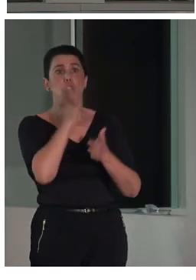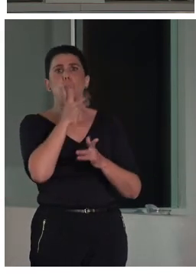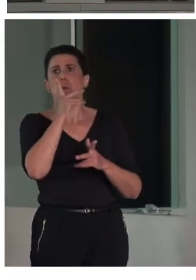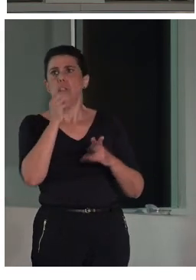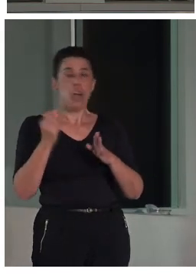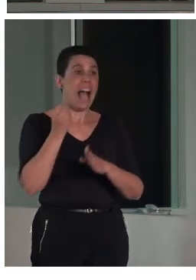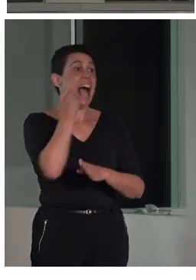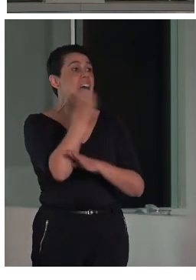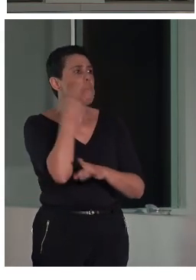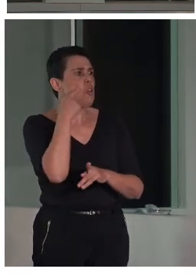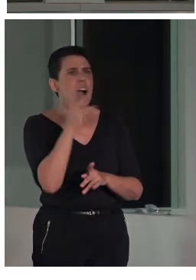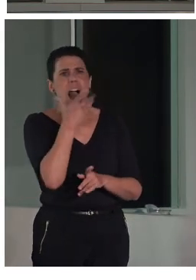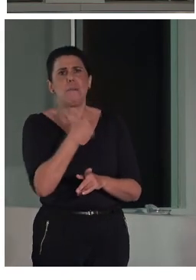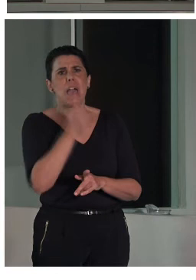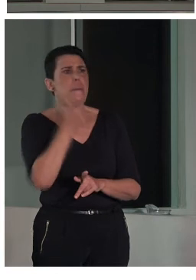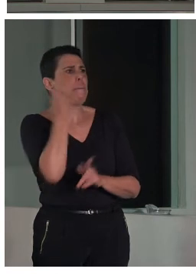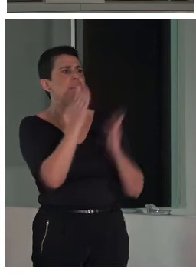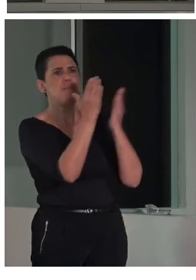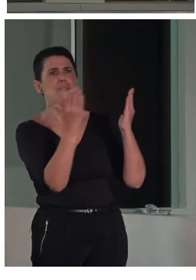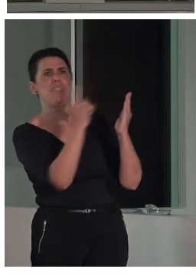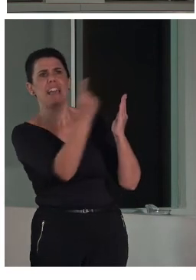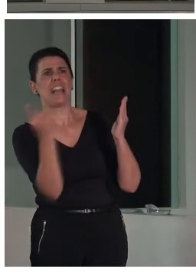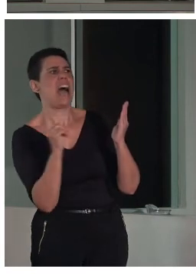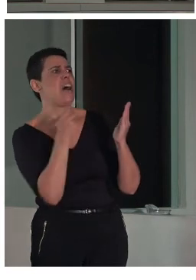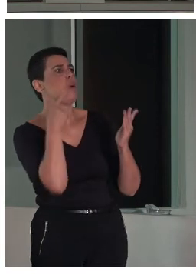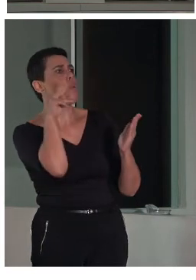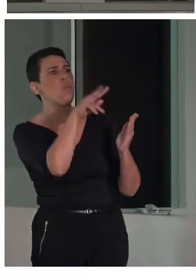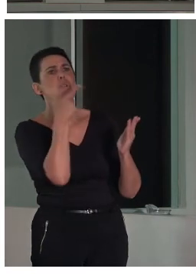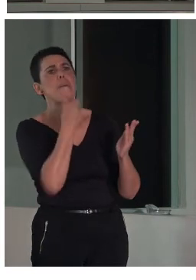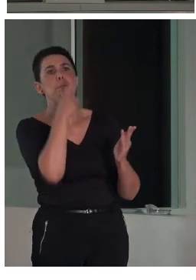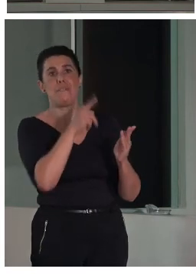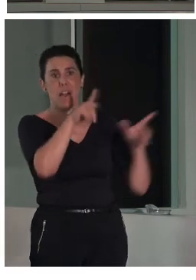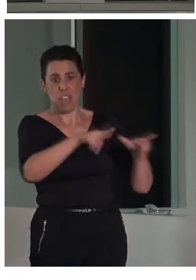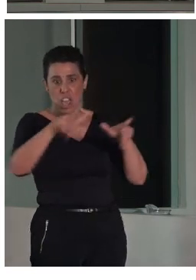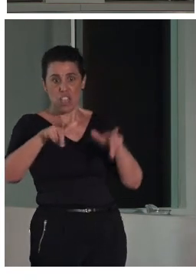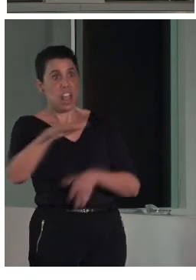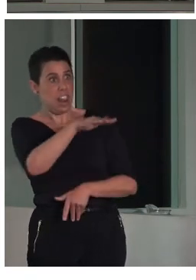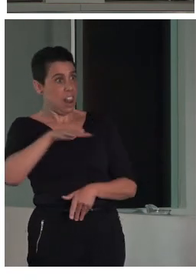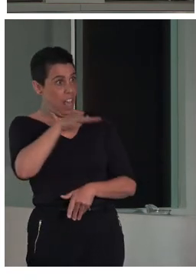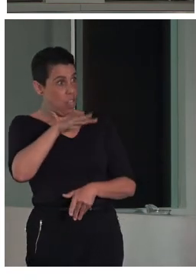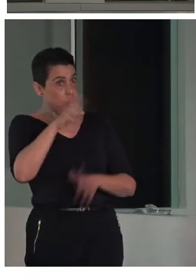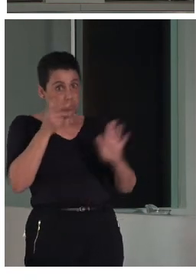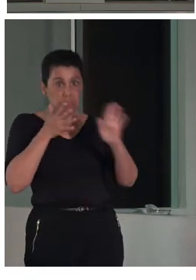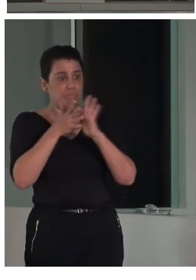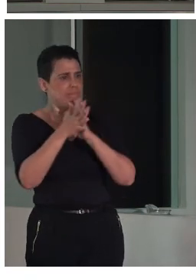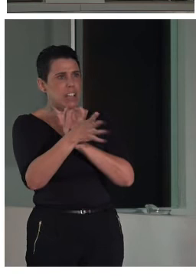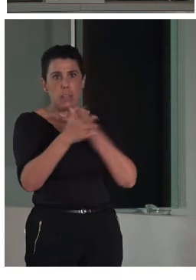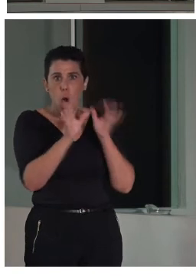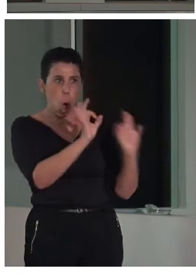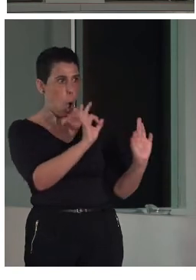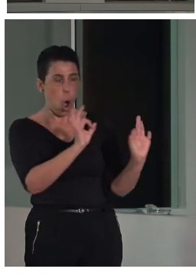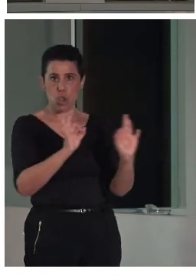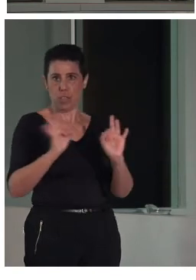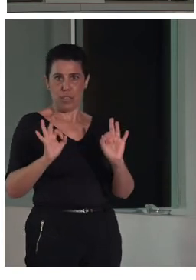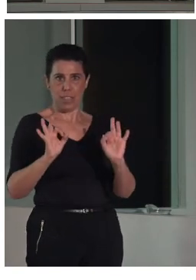cada una de las partes y en qué sala está. Y entonces, la descripción que se hace, como veis, está muy ordenada en función